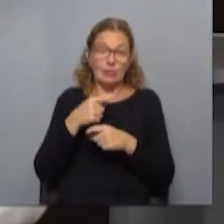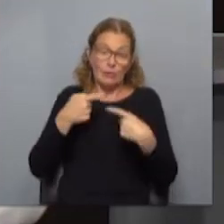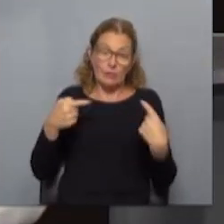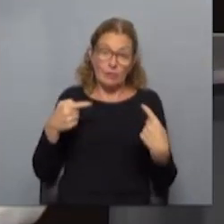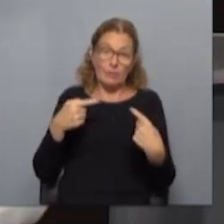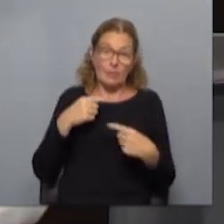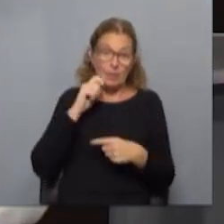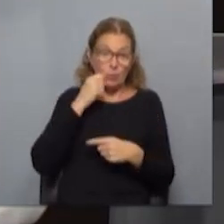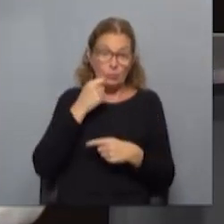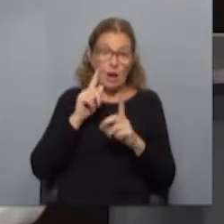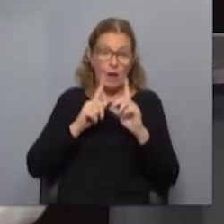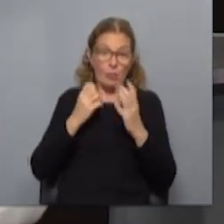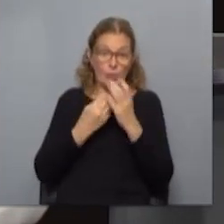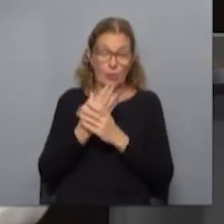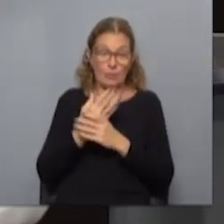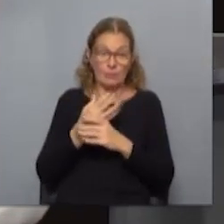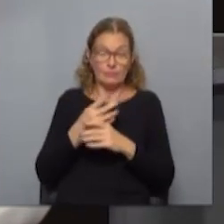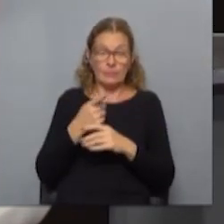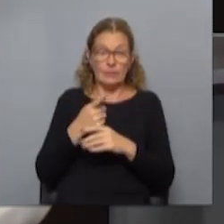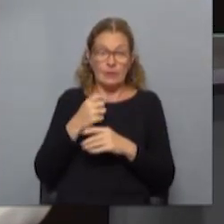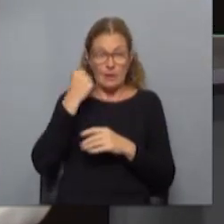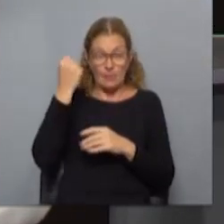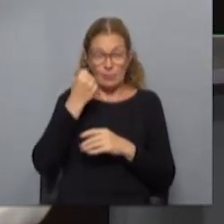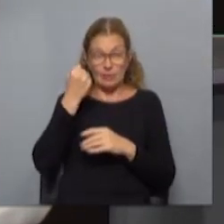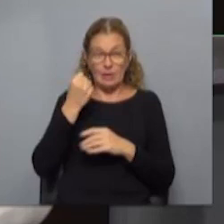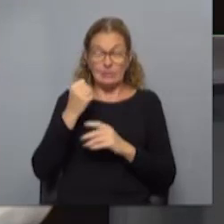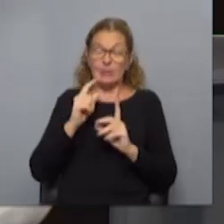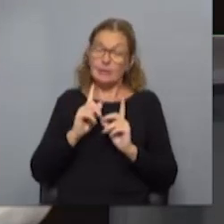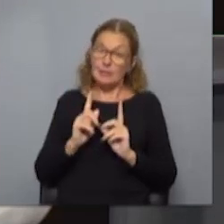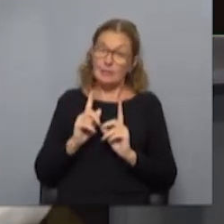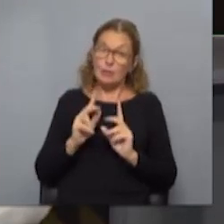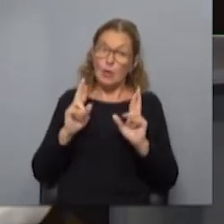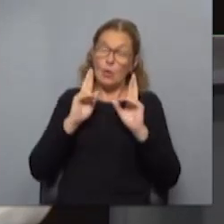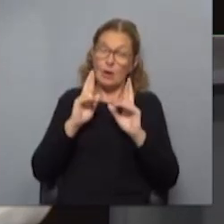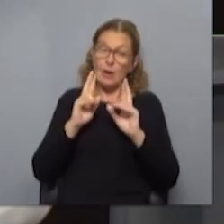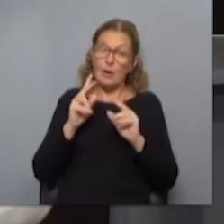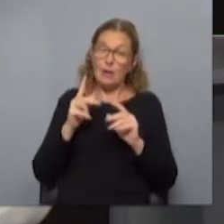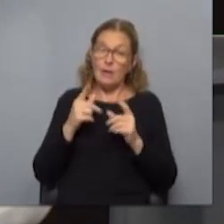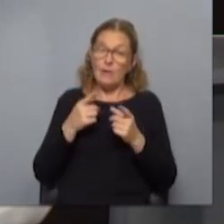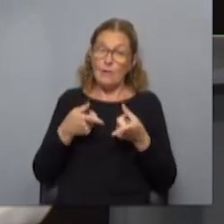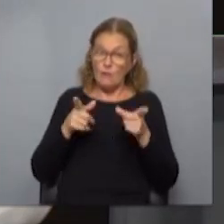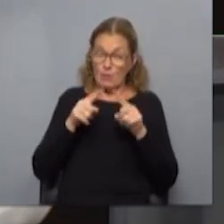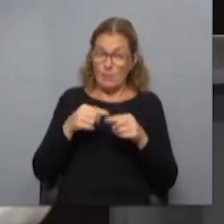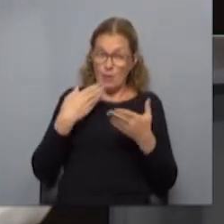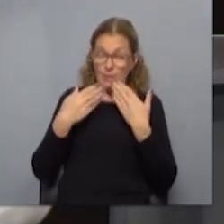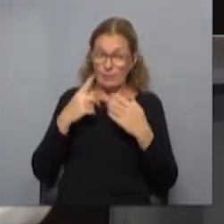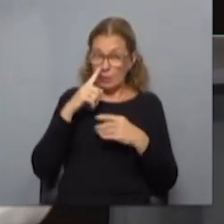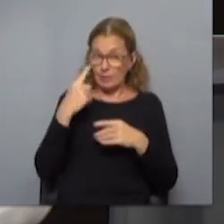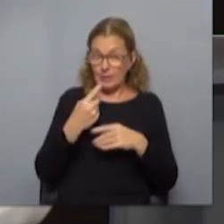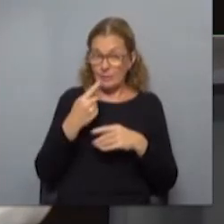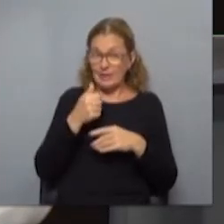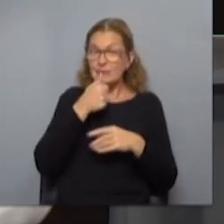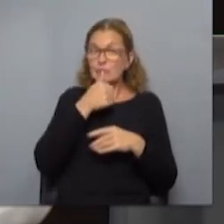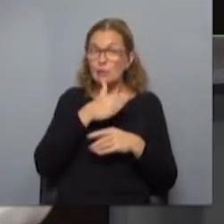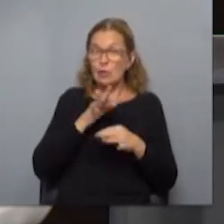para mi gusto novedosas me sacude lo que importante sí que bueno ojalá volvamos a tratar en el programa estaba corriendo porque ya se viene